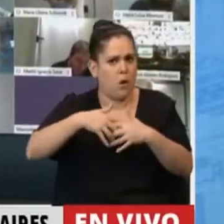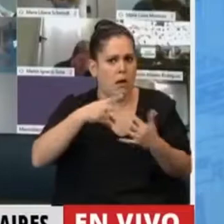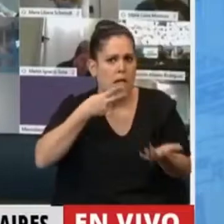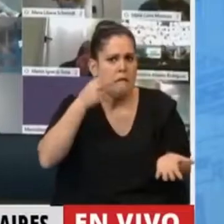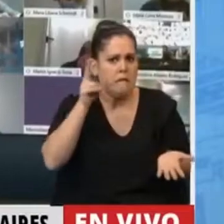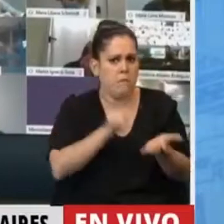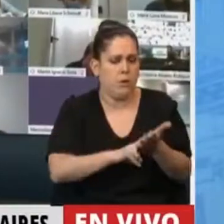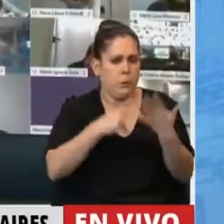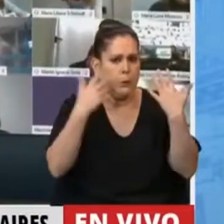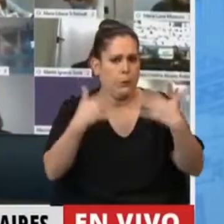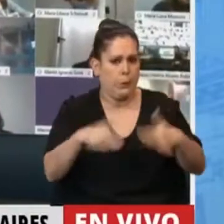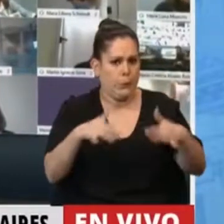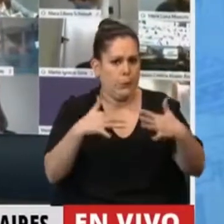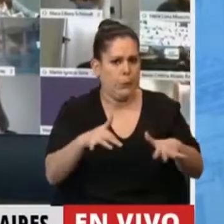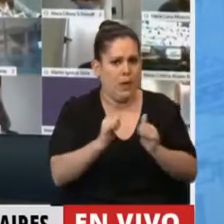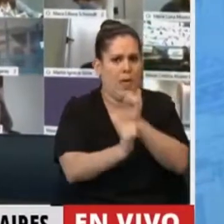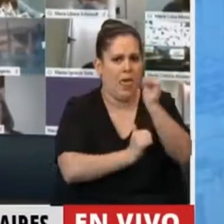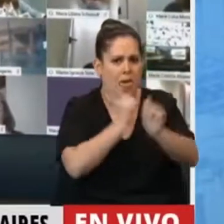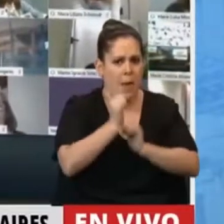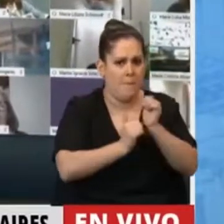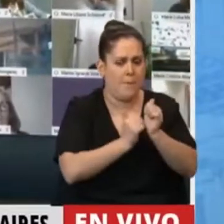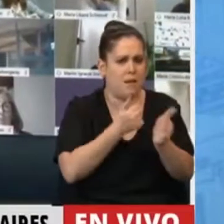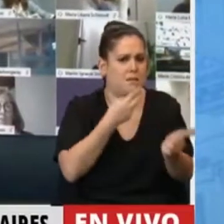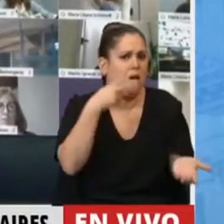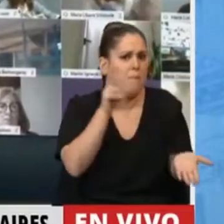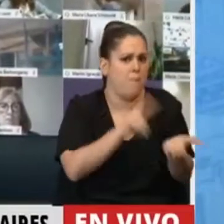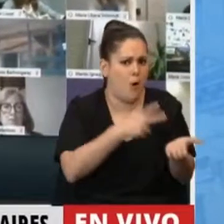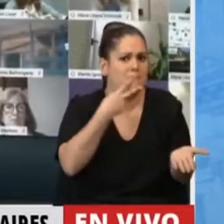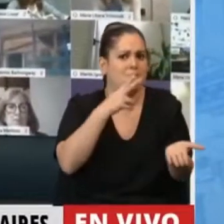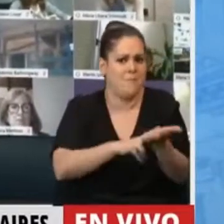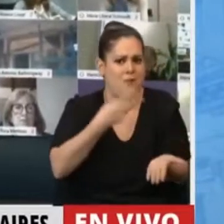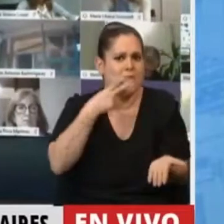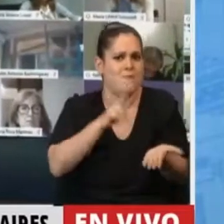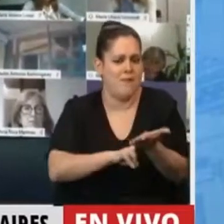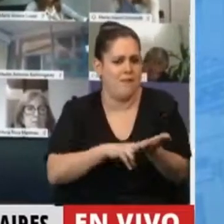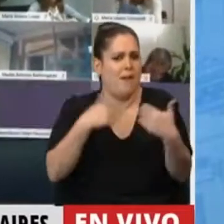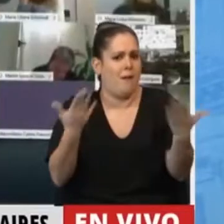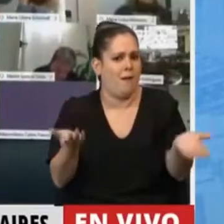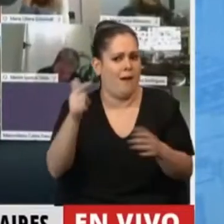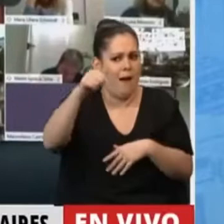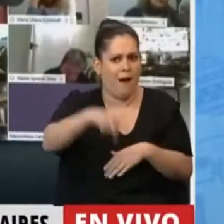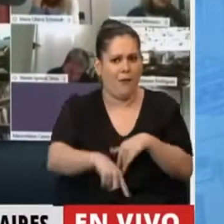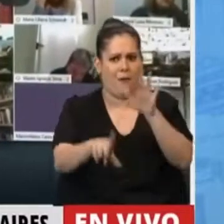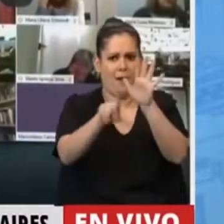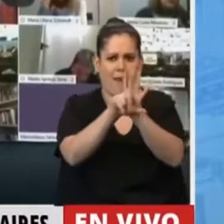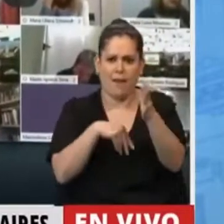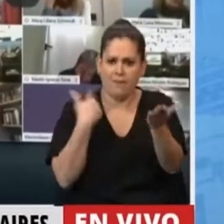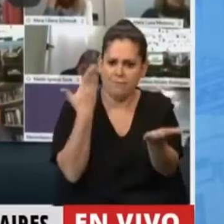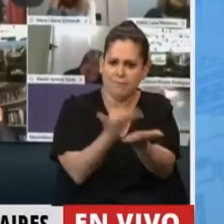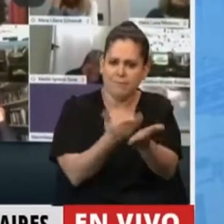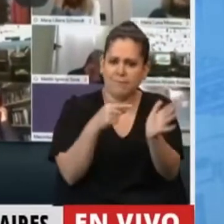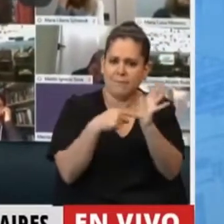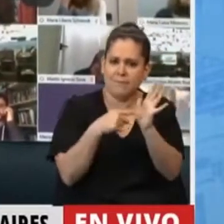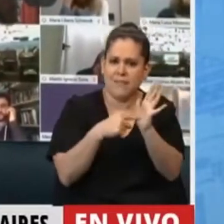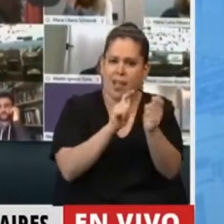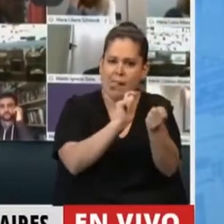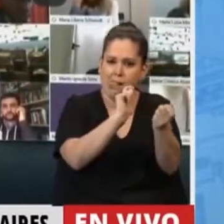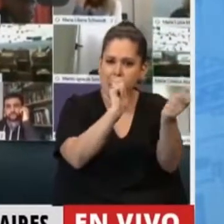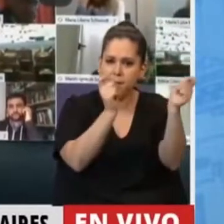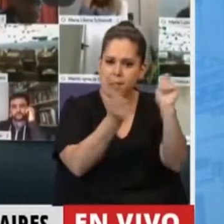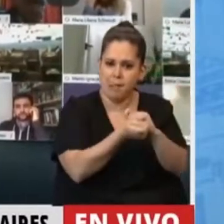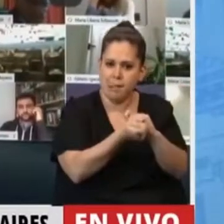de impuestos fenomenal a las grandes empresas. Sin embargo, ahora viene la ley reformada y